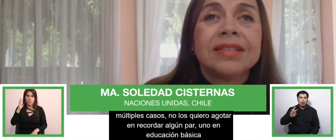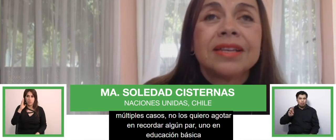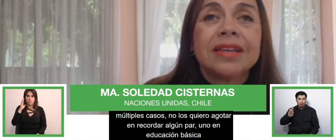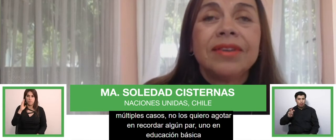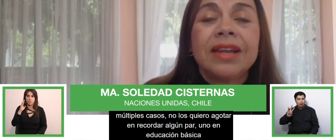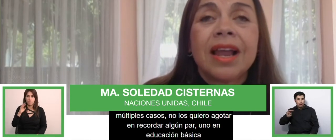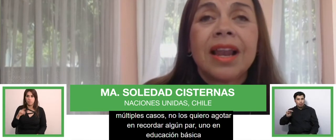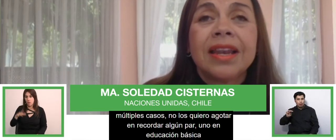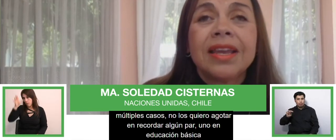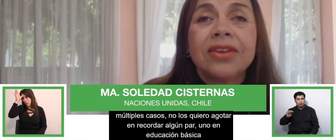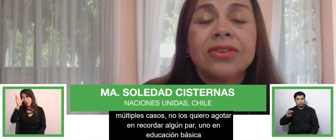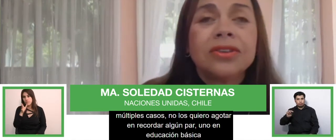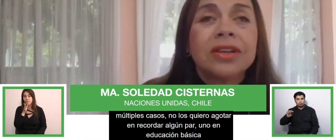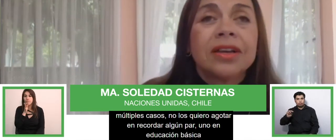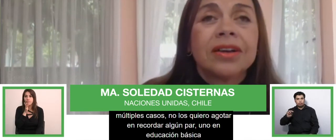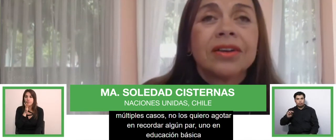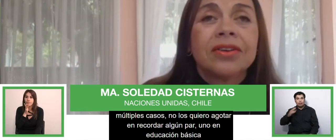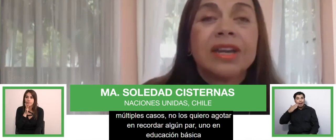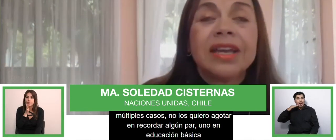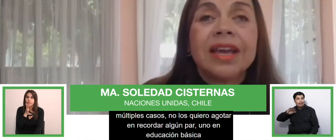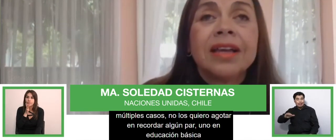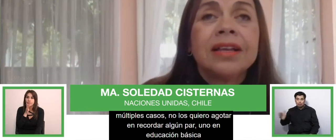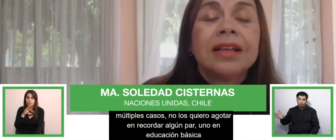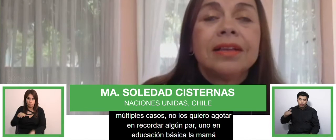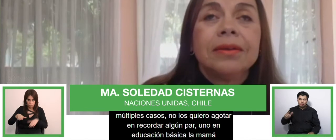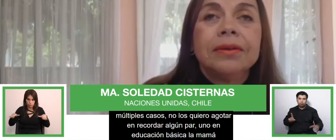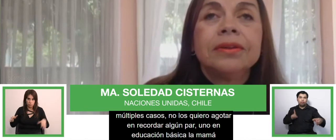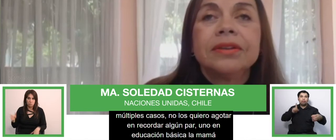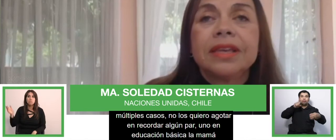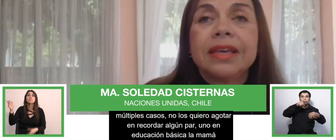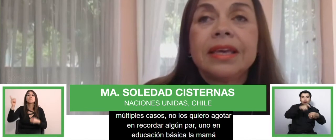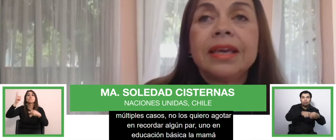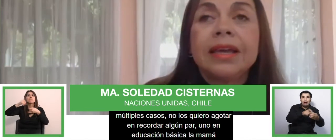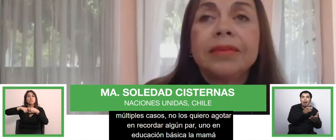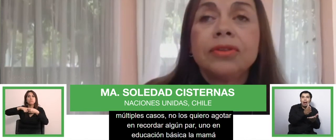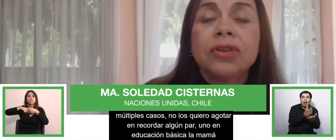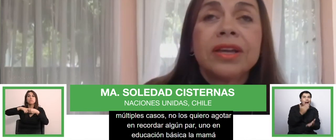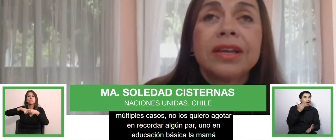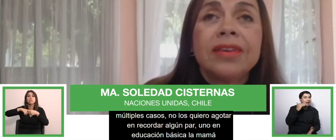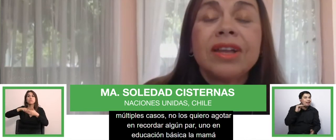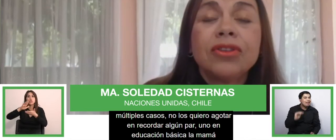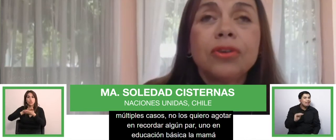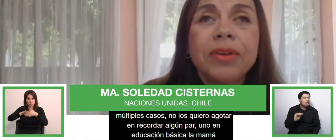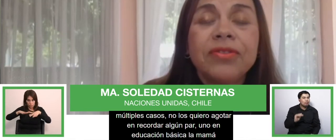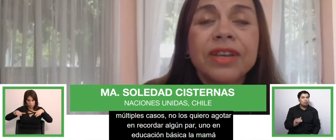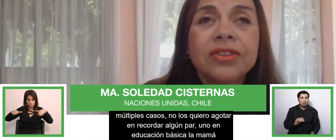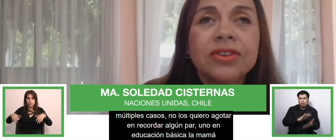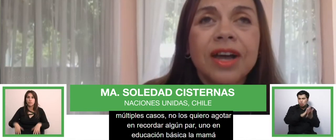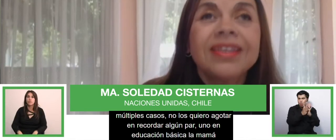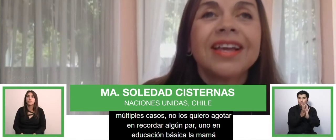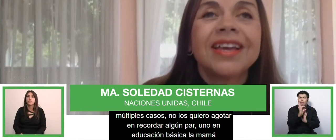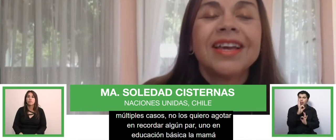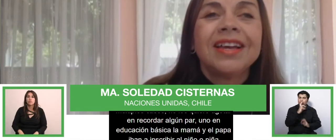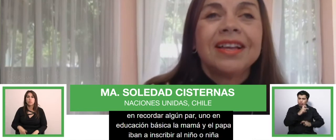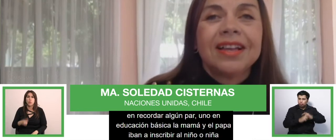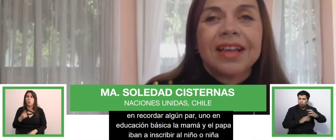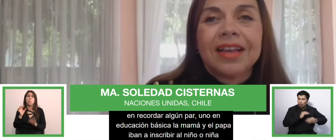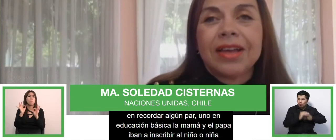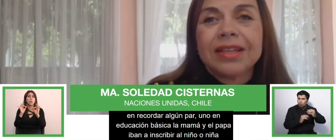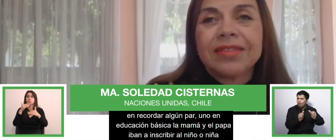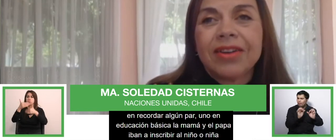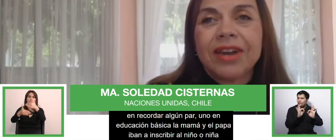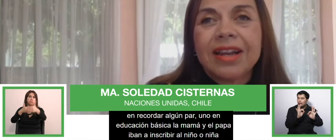iban a inscribir al niño o niña, y iba todo perfecto hasta que